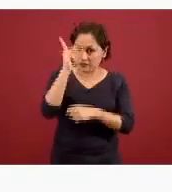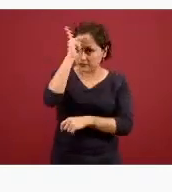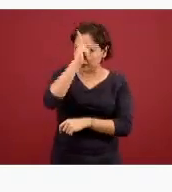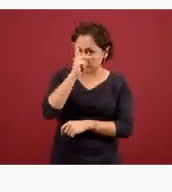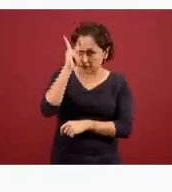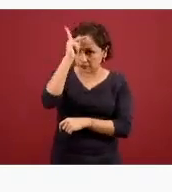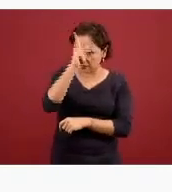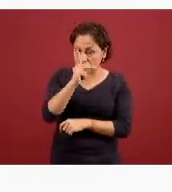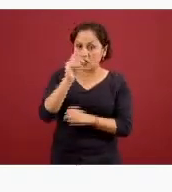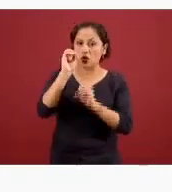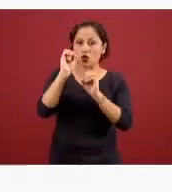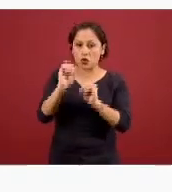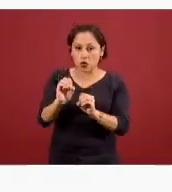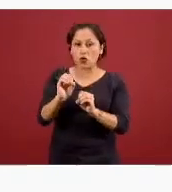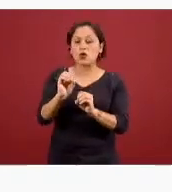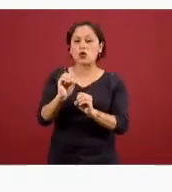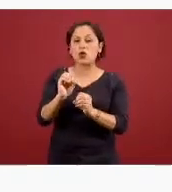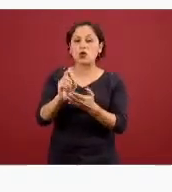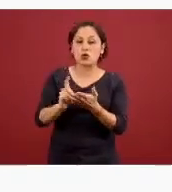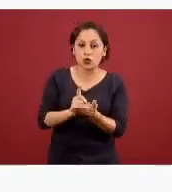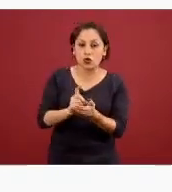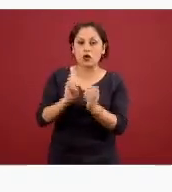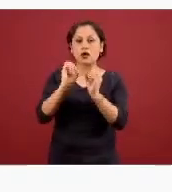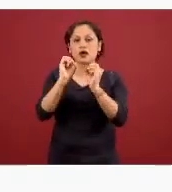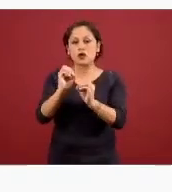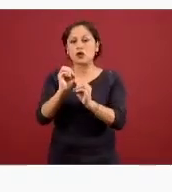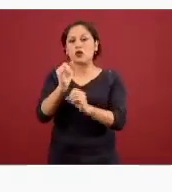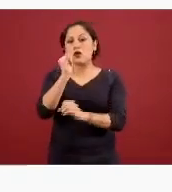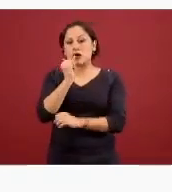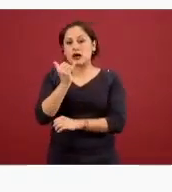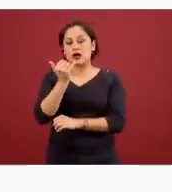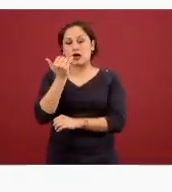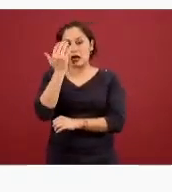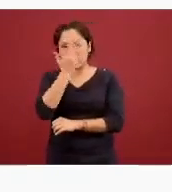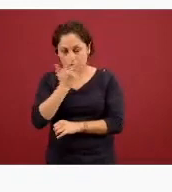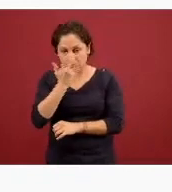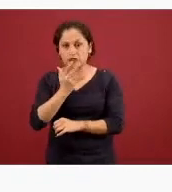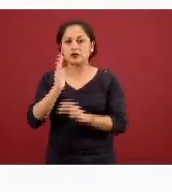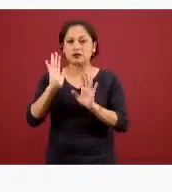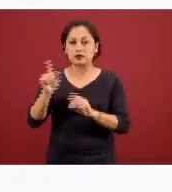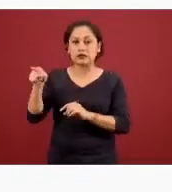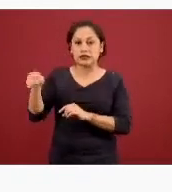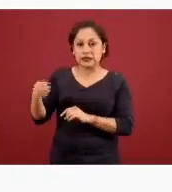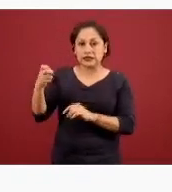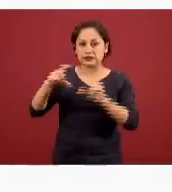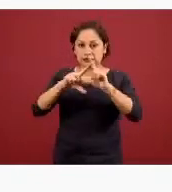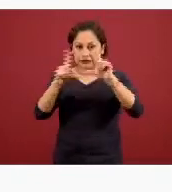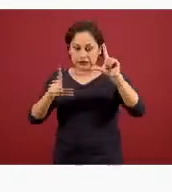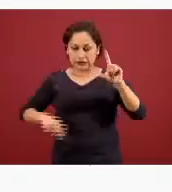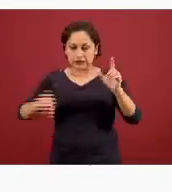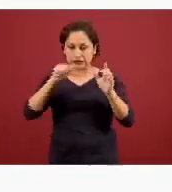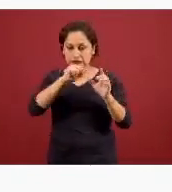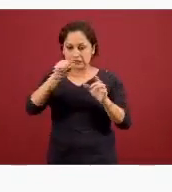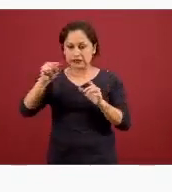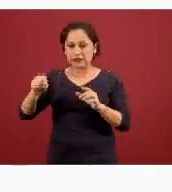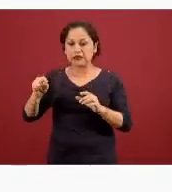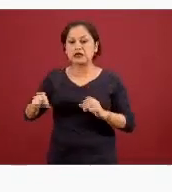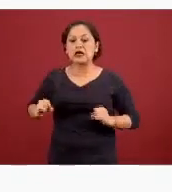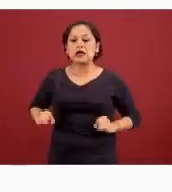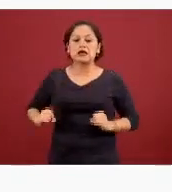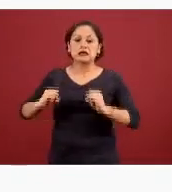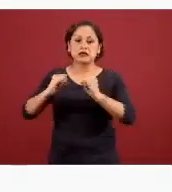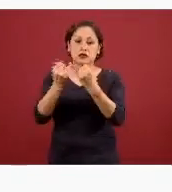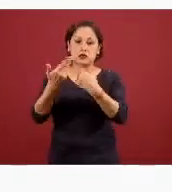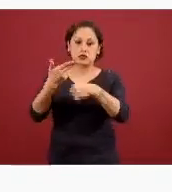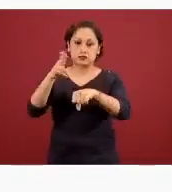problemas relacionados con el consumo de sustancias a lo largo de todo el territorio tenemos hospitales psiquiátricos tenemos